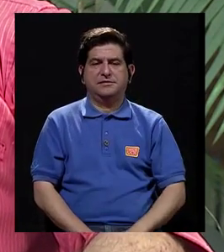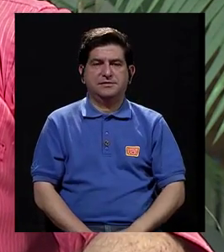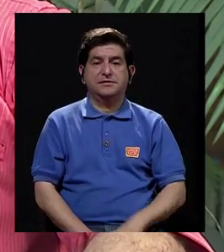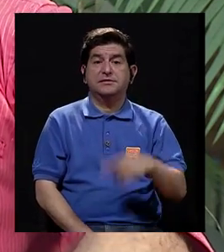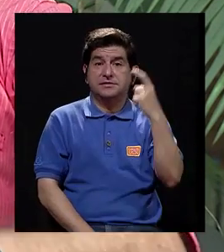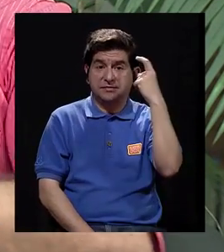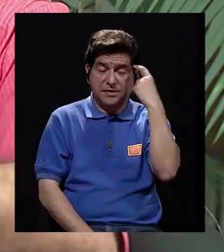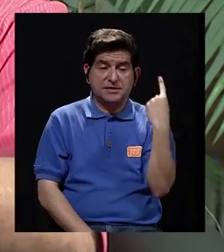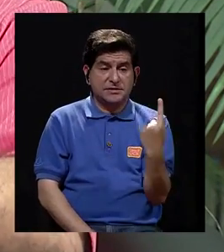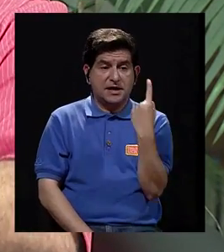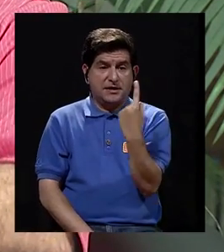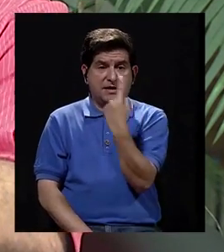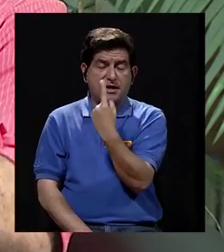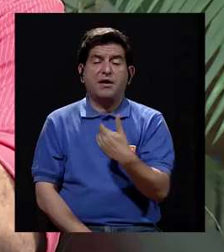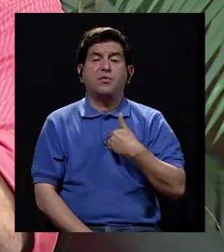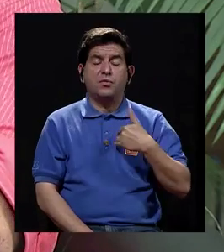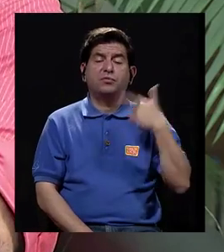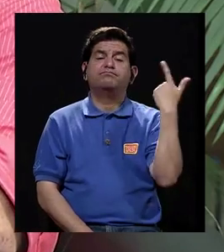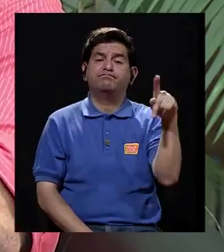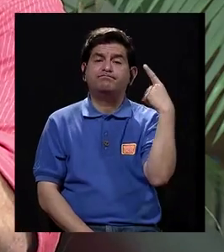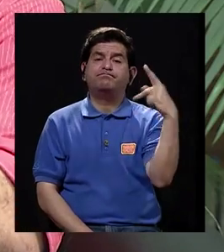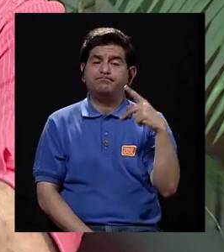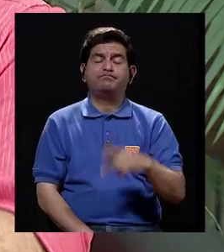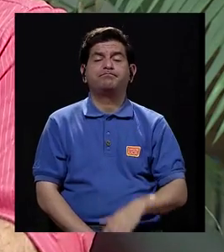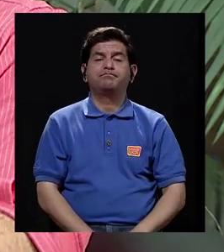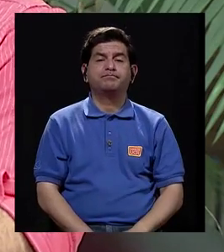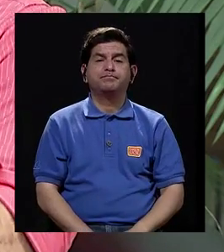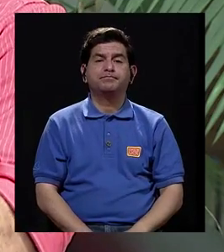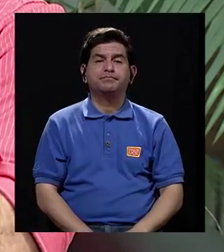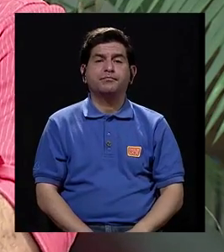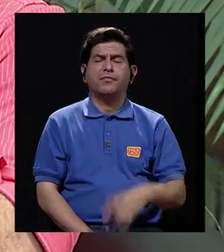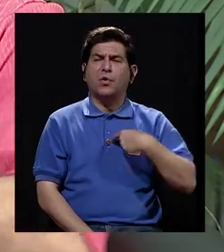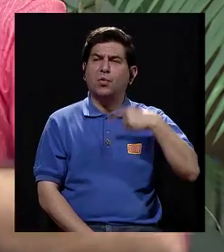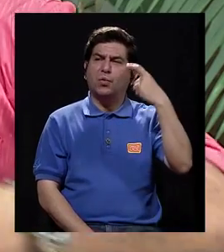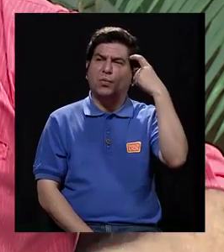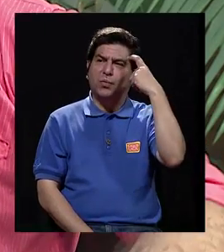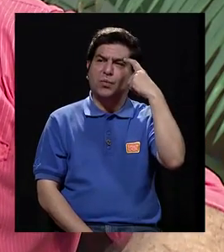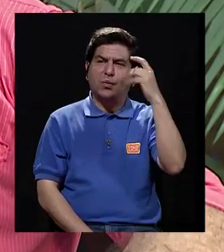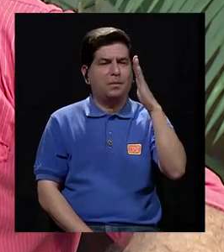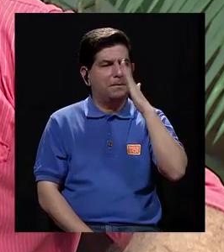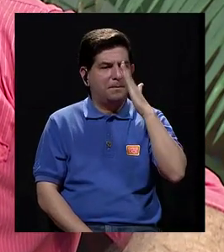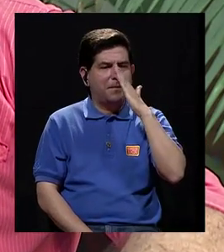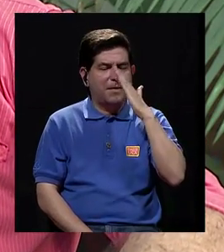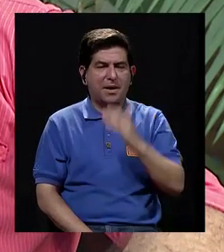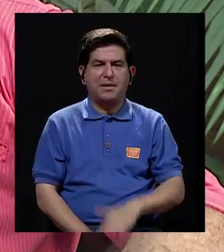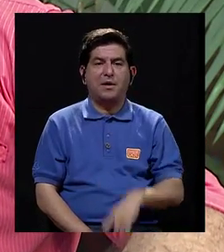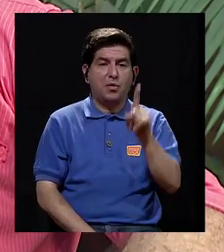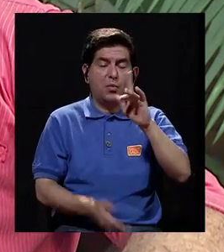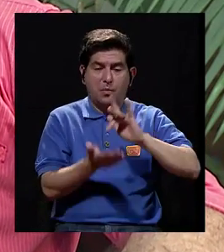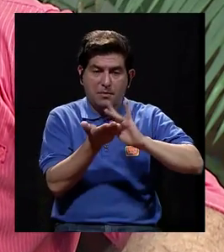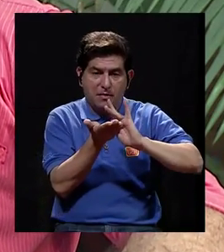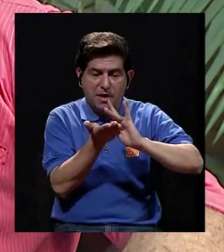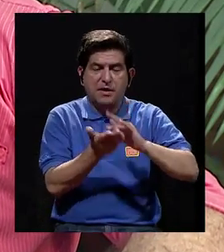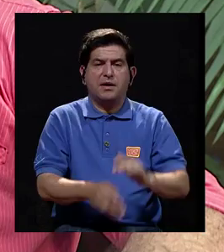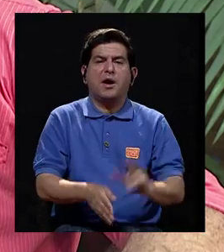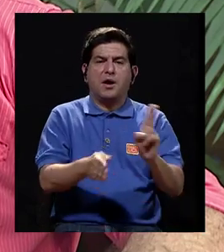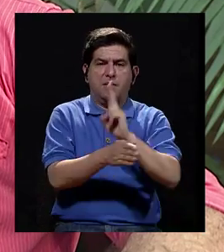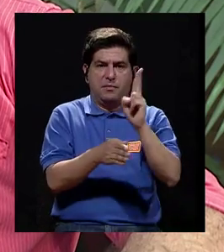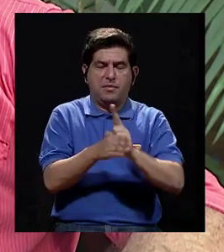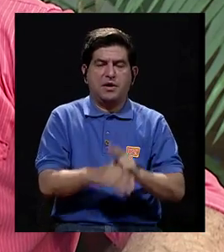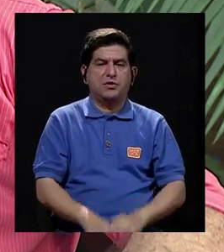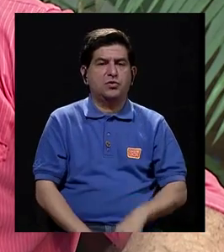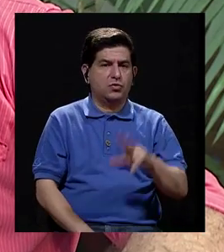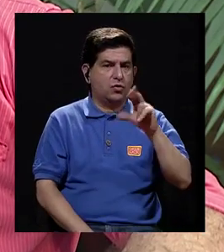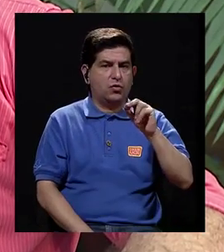Pensando en que cada uno conlleva un riesgo, ¿verdad? Entonces, uno pensaría que si la mamá está tomando algún medicamento